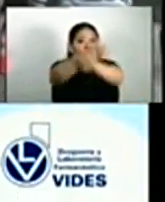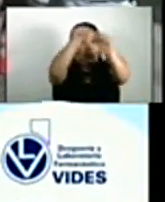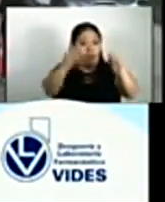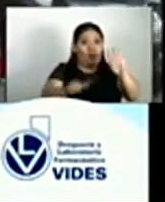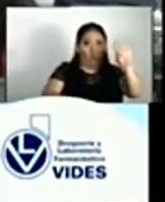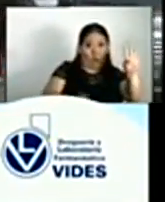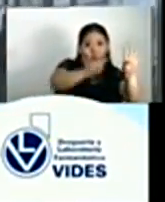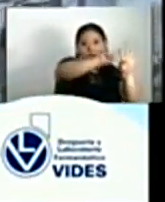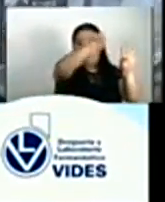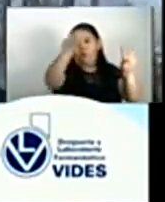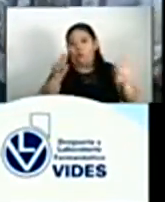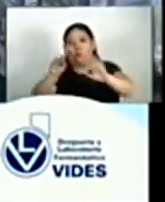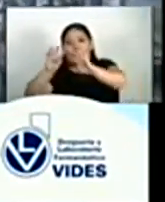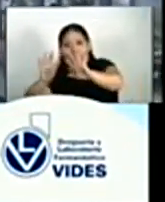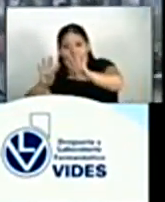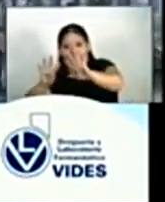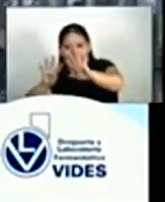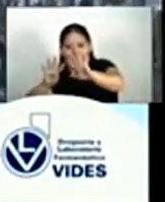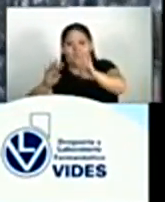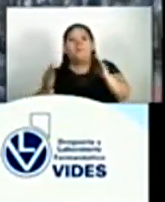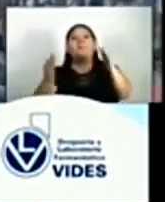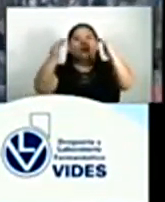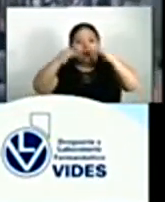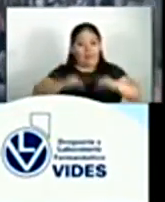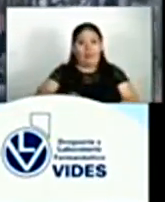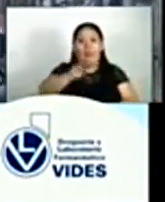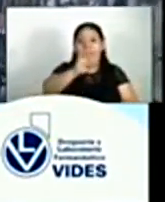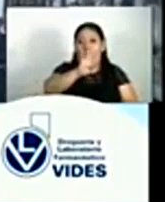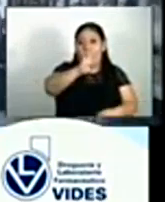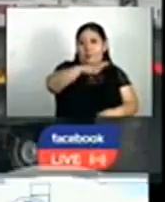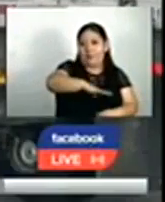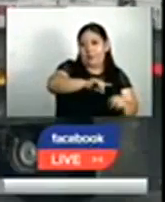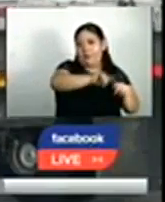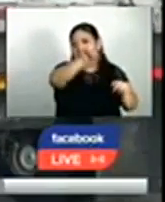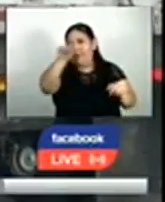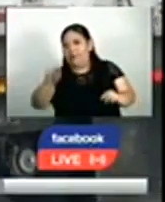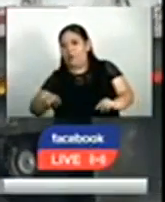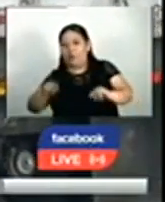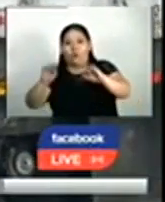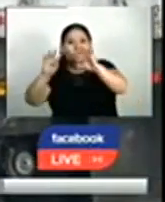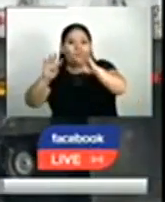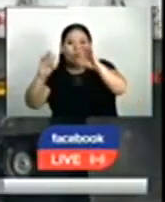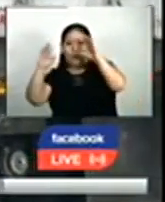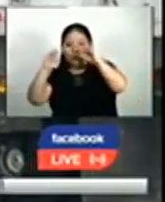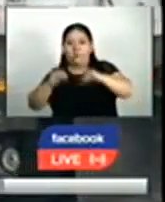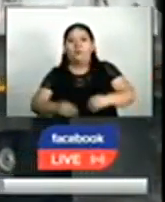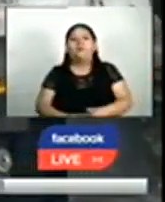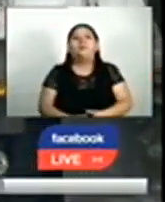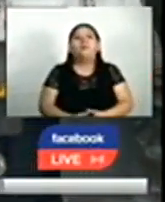4 a 9 y en la tarde de 4 p.m. a 9 de la noche.